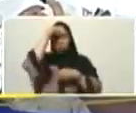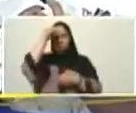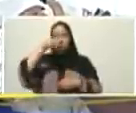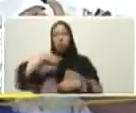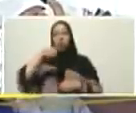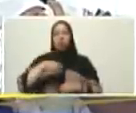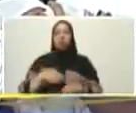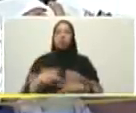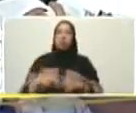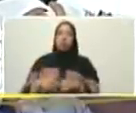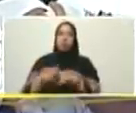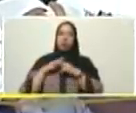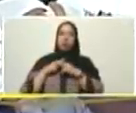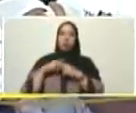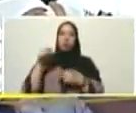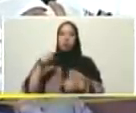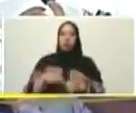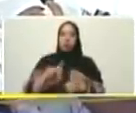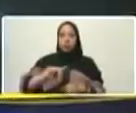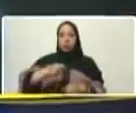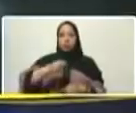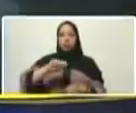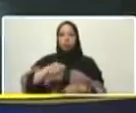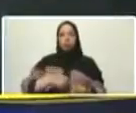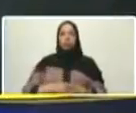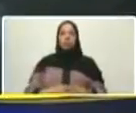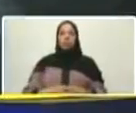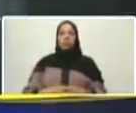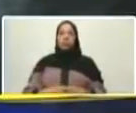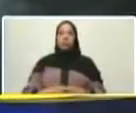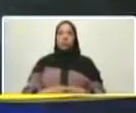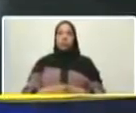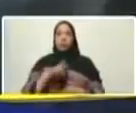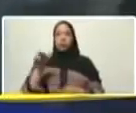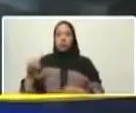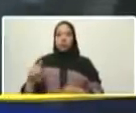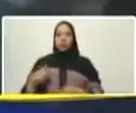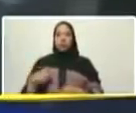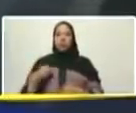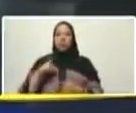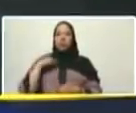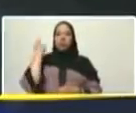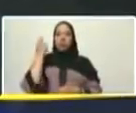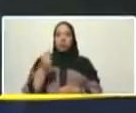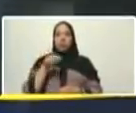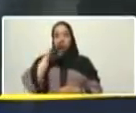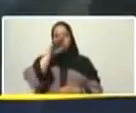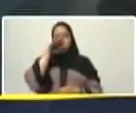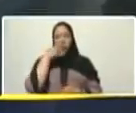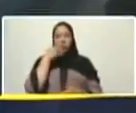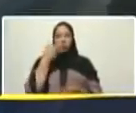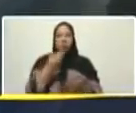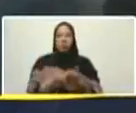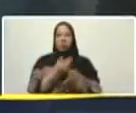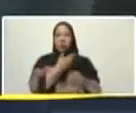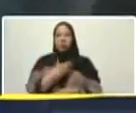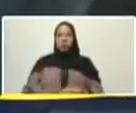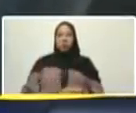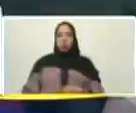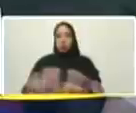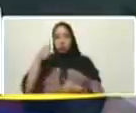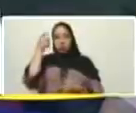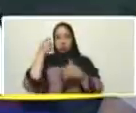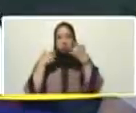recibimos esta llave que es la de nuestro próximo futuro gracias presidente Nicolás